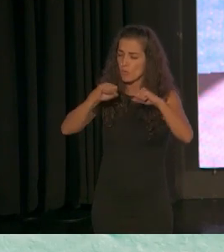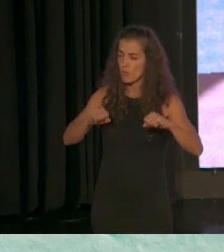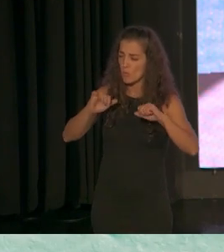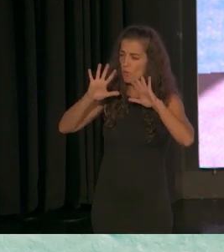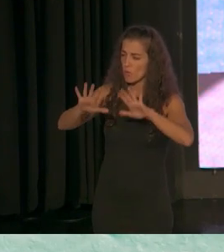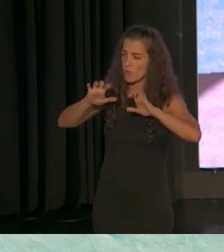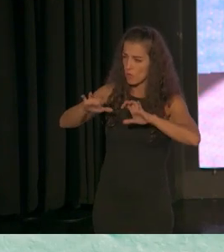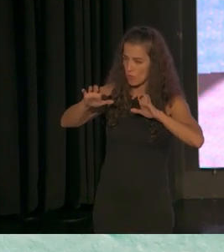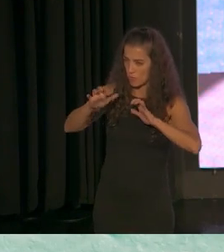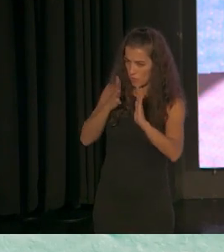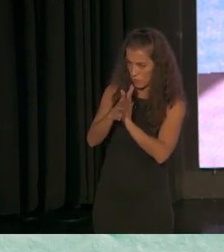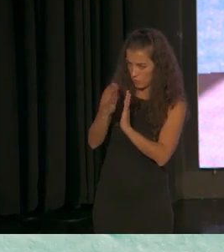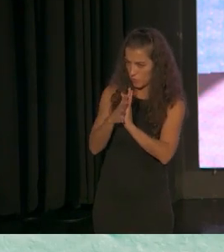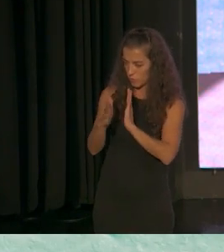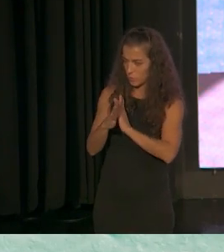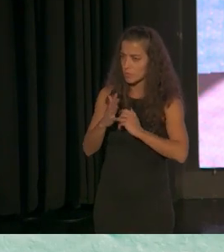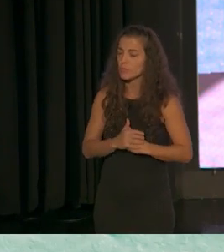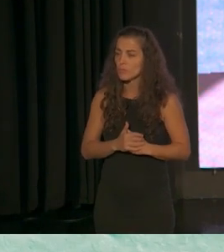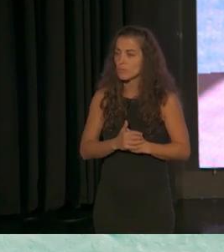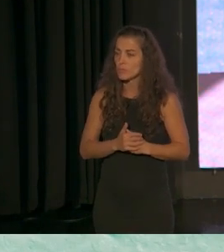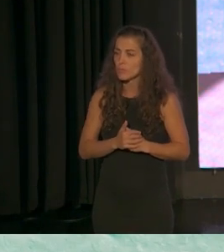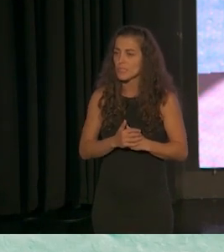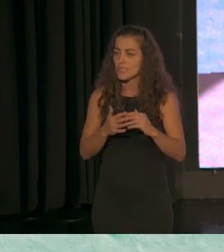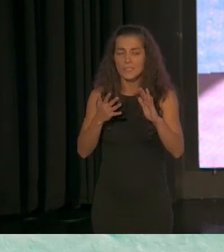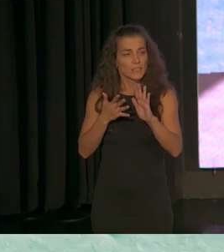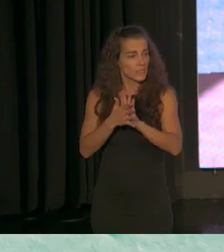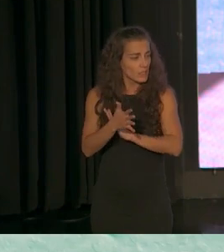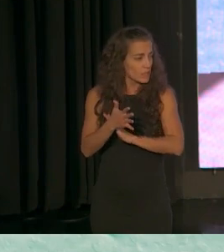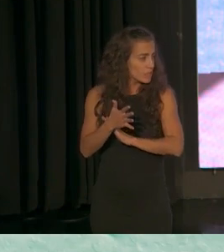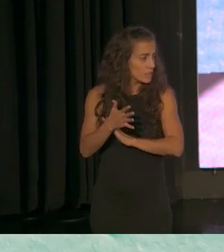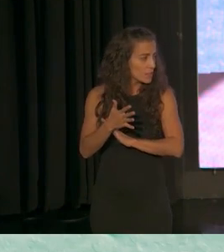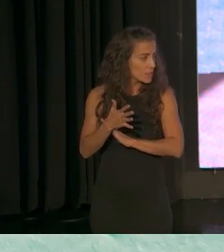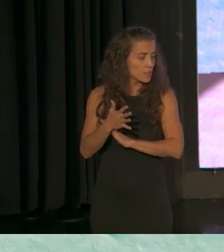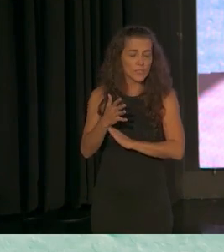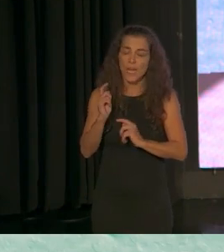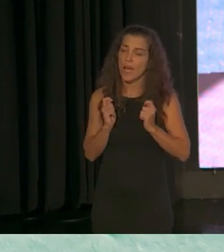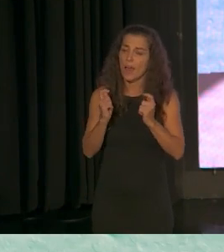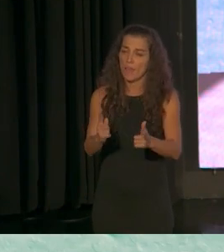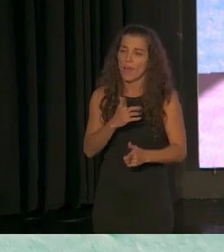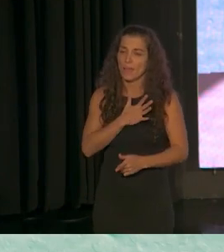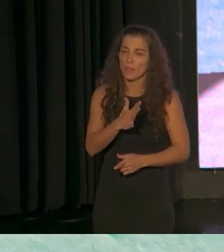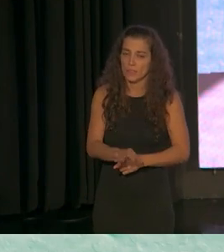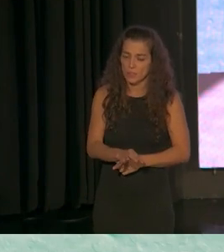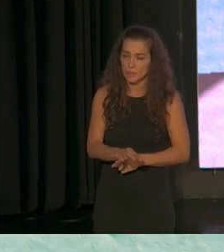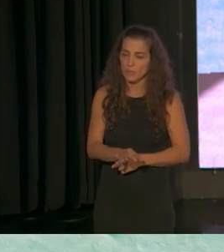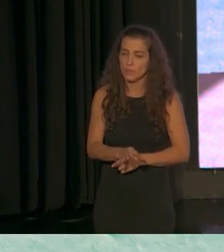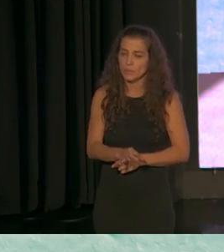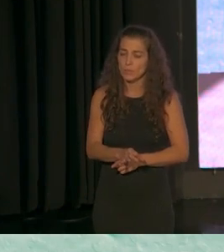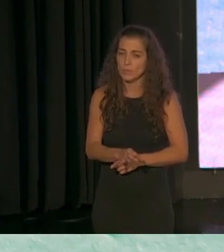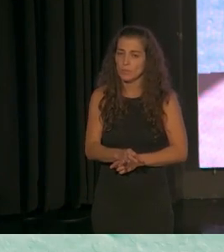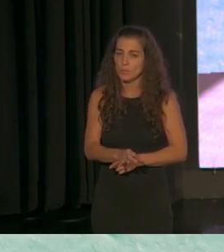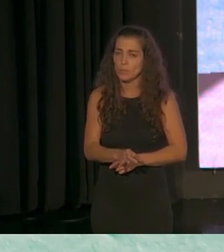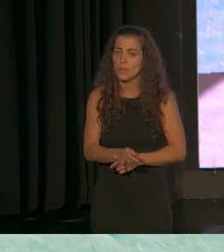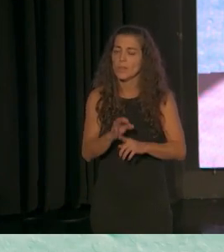manera que como consecuencia lo que antes decía que la competencia parental es algo que se puede que se puede aprender la manera de aprender